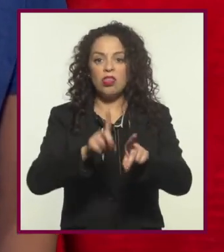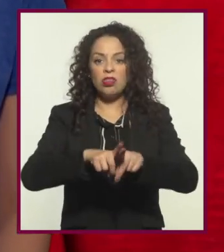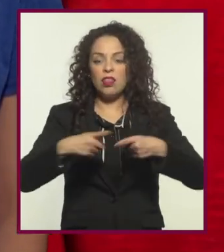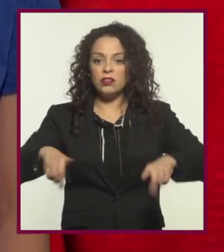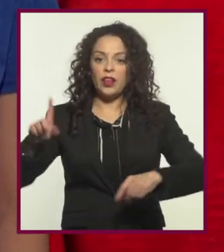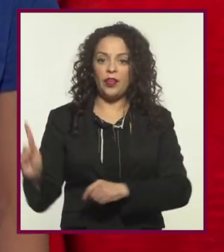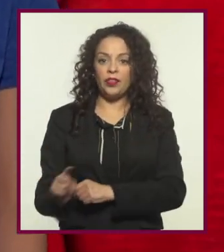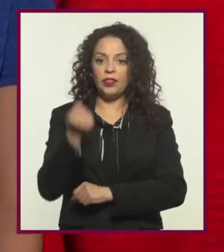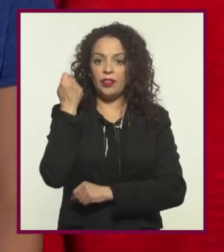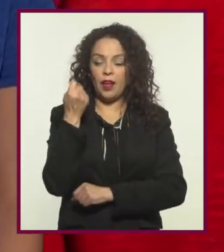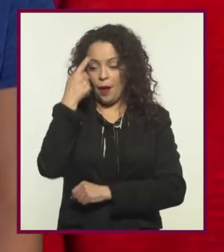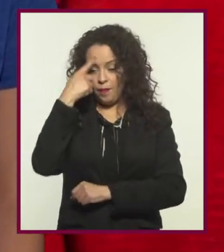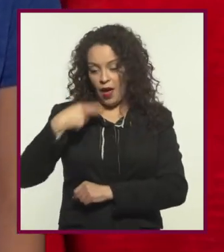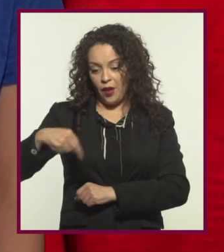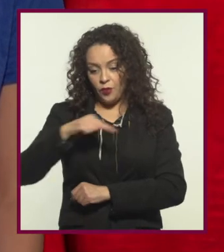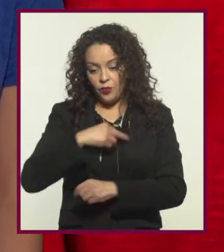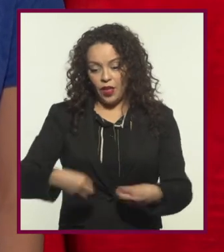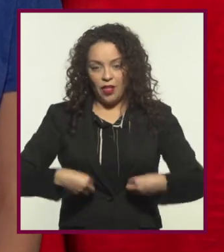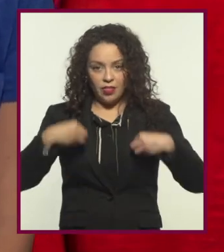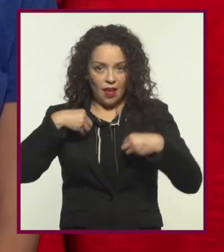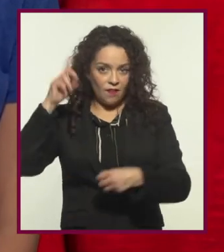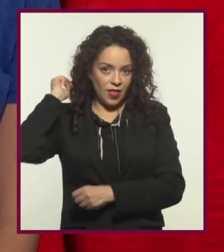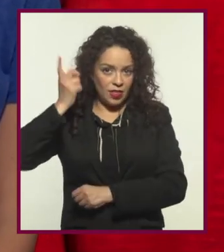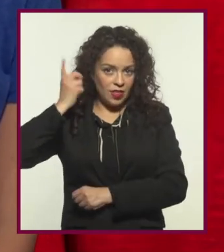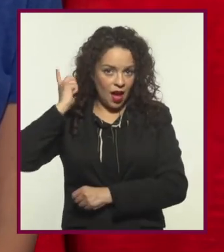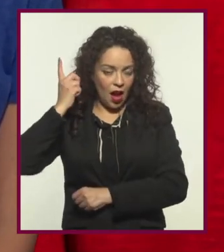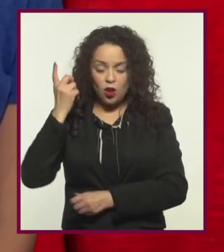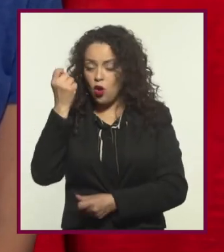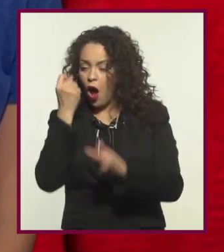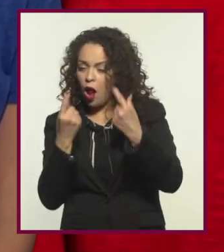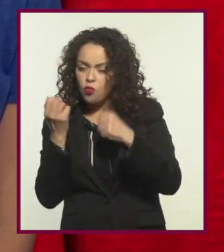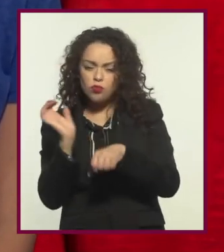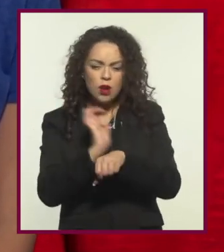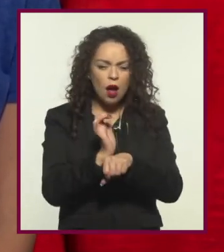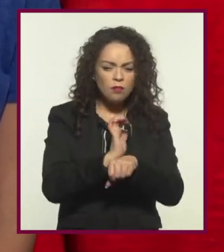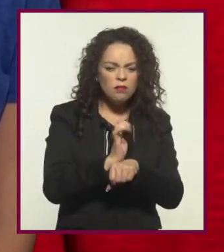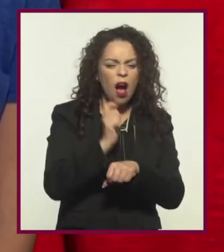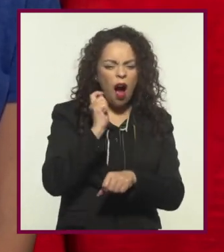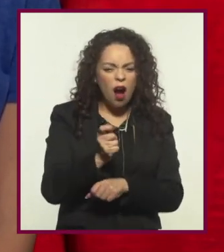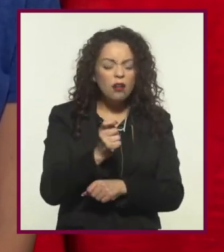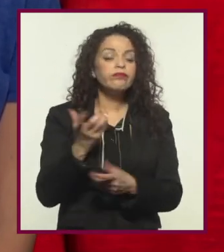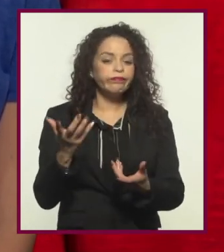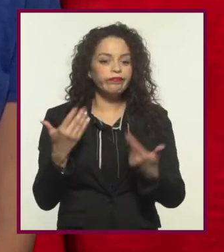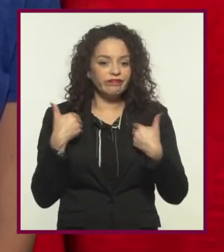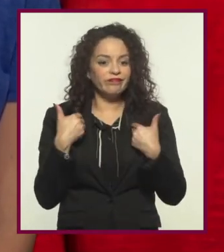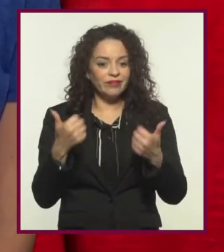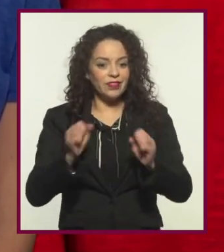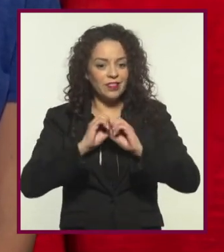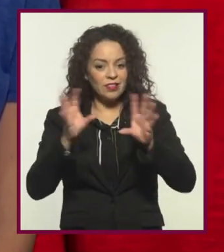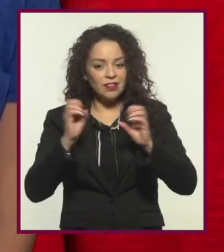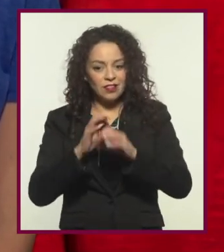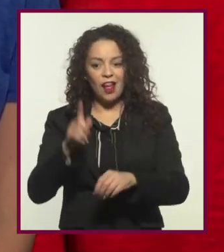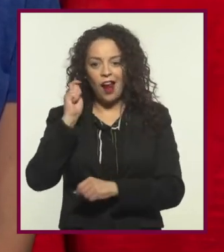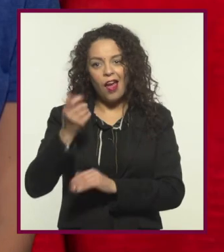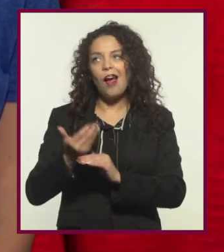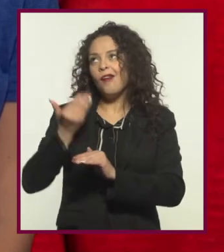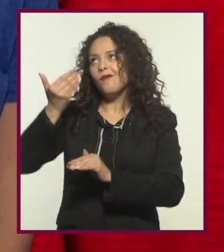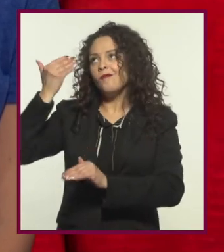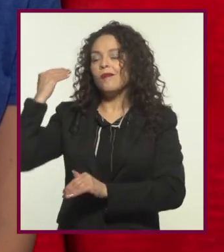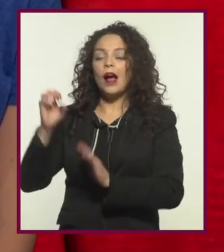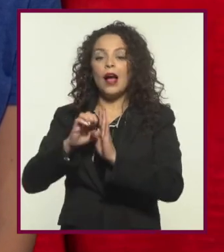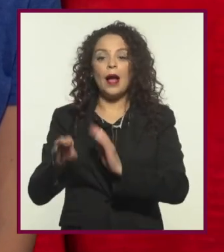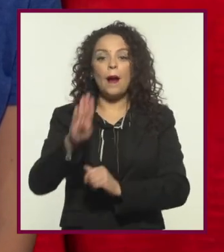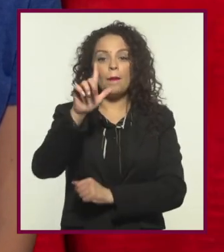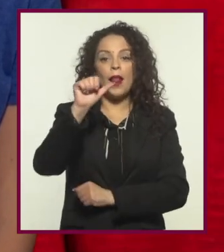que puede traer el desarrollo tecnológico a nuestras vidas. Algunas de las películas de estas últimas décadas han sido reinterpretaciones de grandes